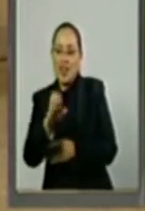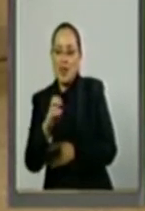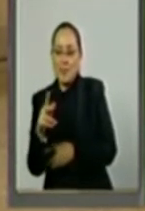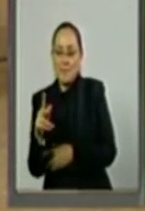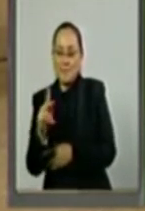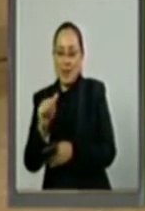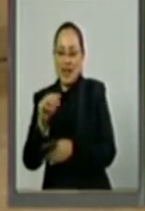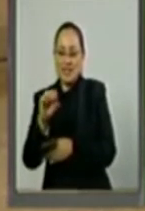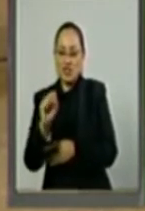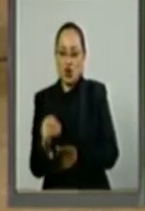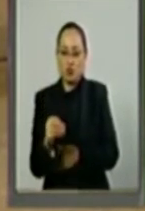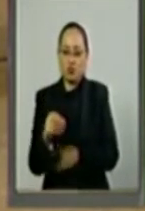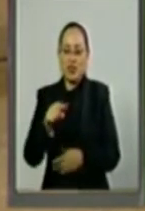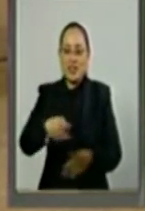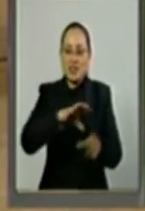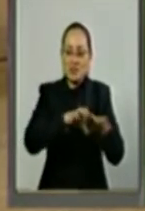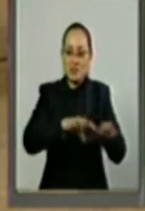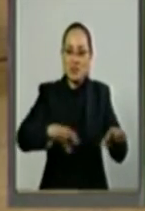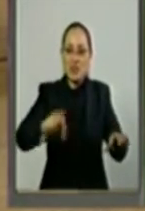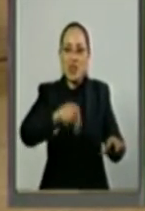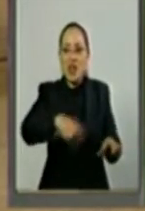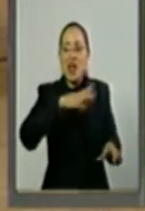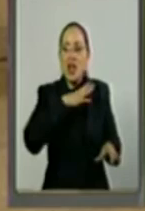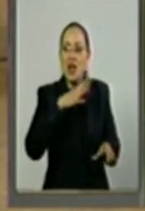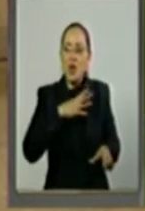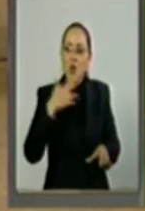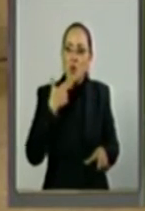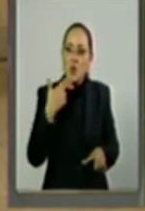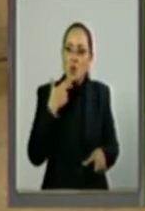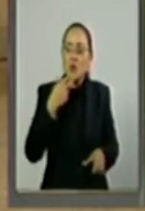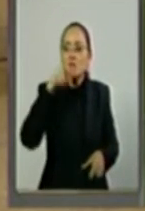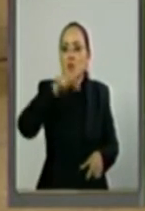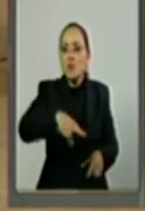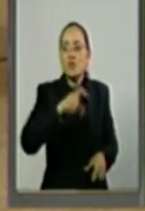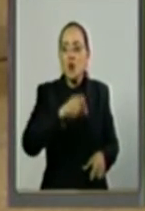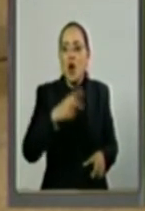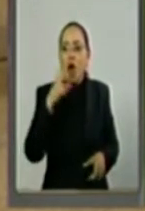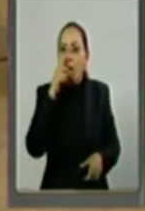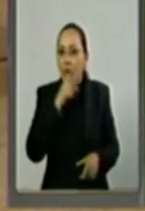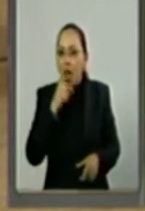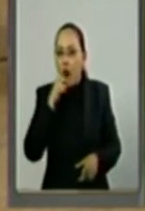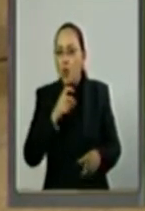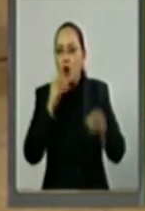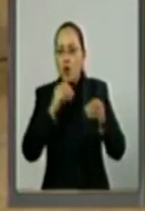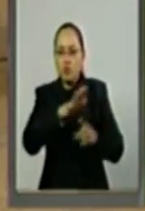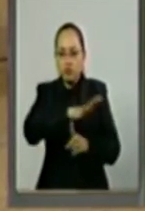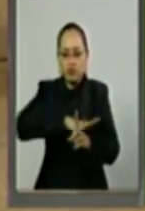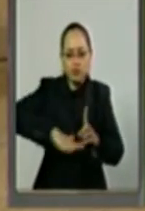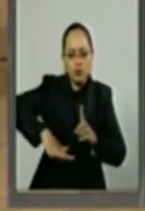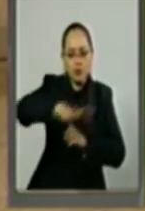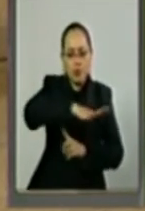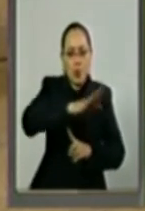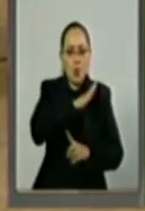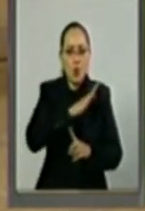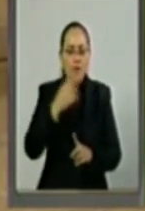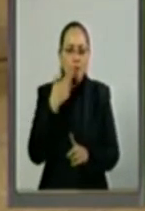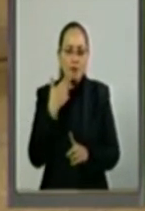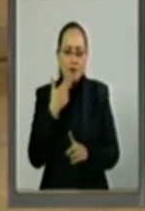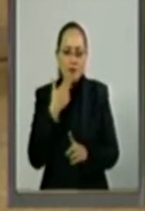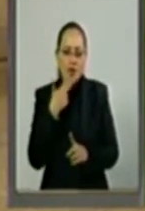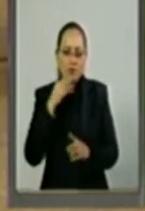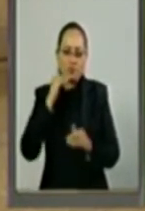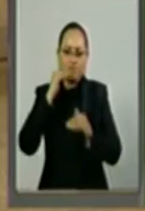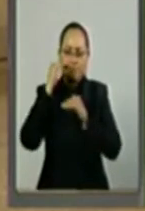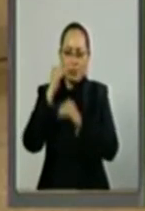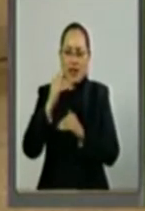actividad que no implique consumo de volúmenes de agua y sus alteraciones, no excedan a los parámetros